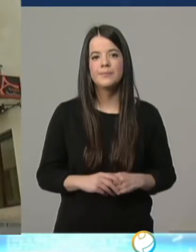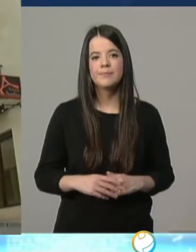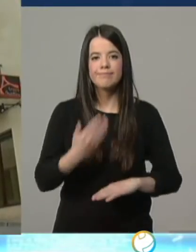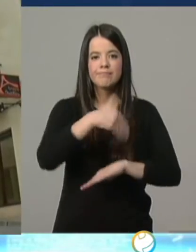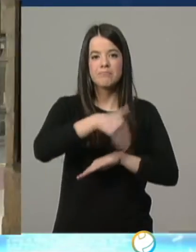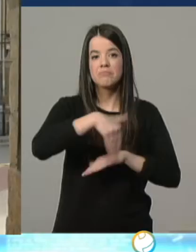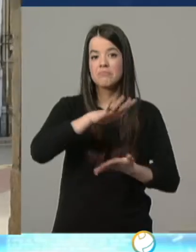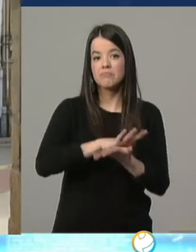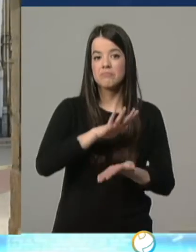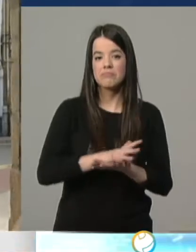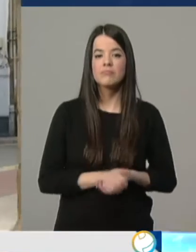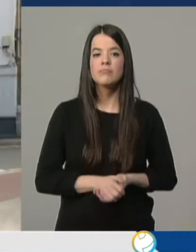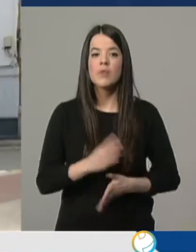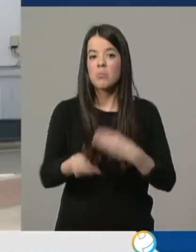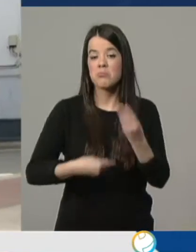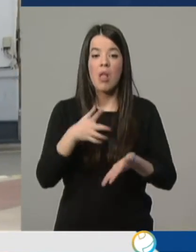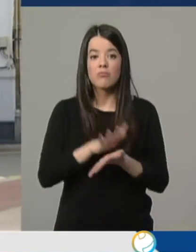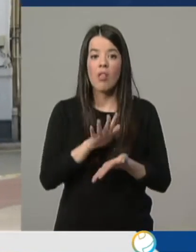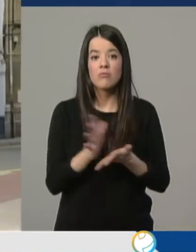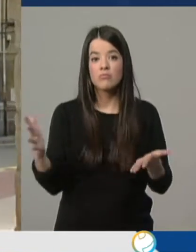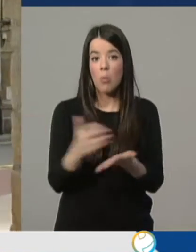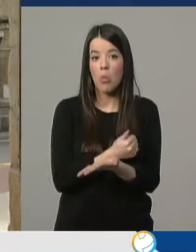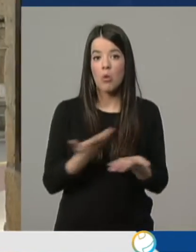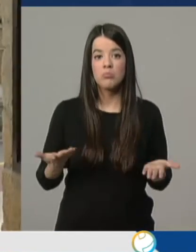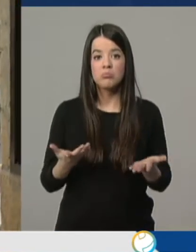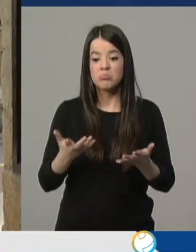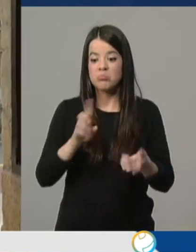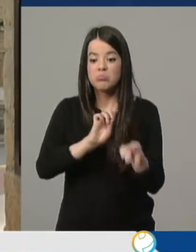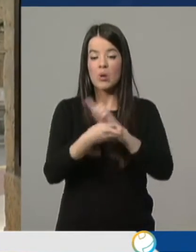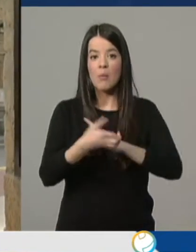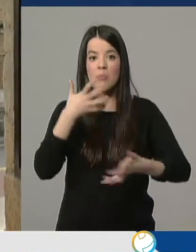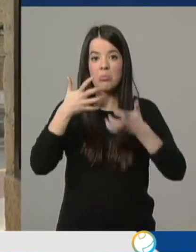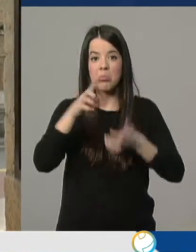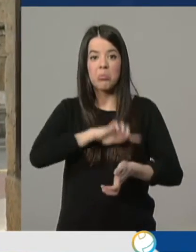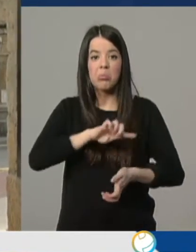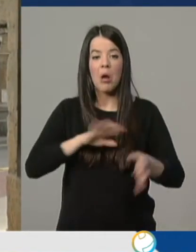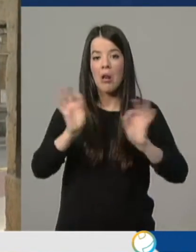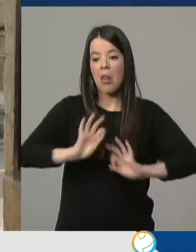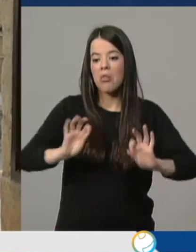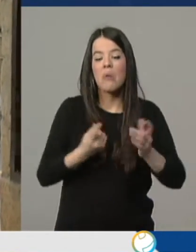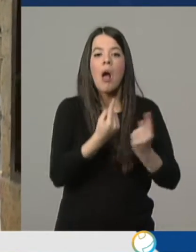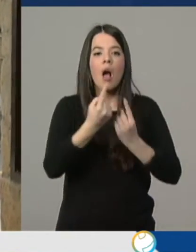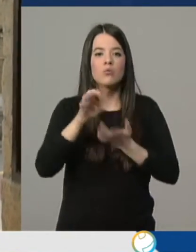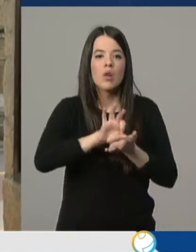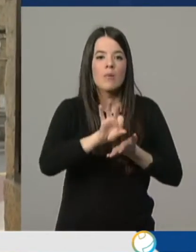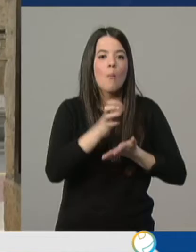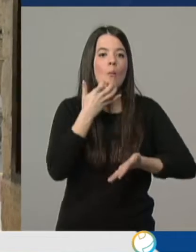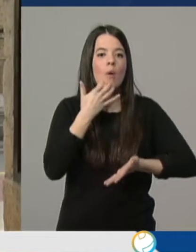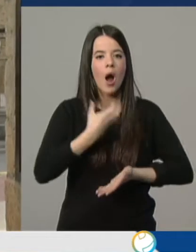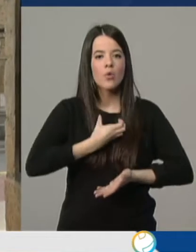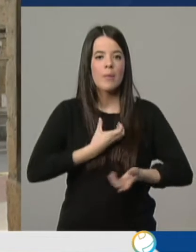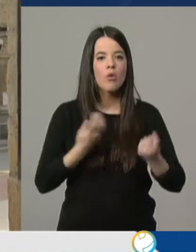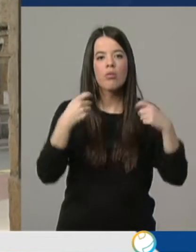Calles tranquilas... Lo estamos viviendo con total tranquilidad, no hemos notado cambios a excepción de que nos han cerrado algún servicio... ...como el ayuntamiento